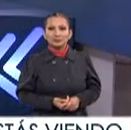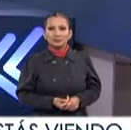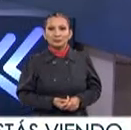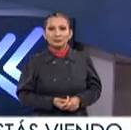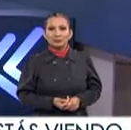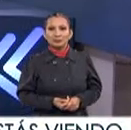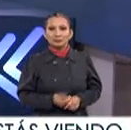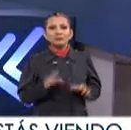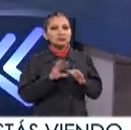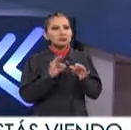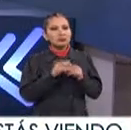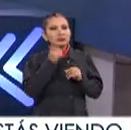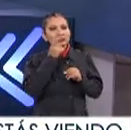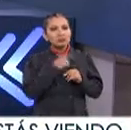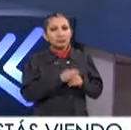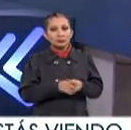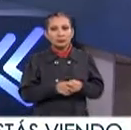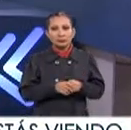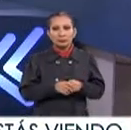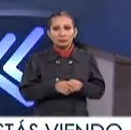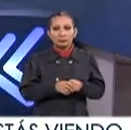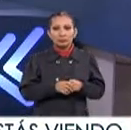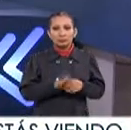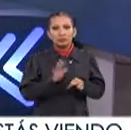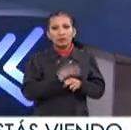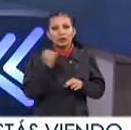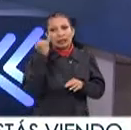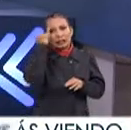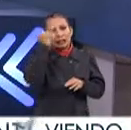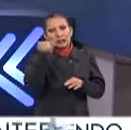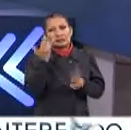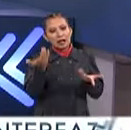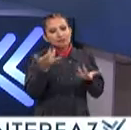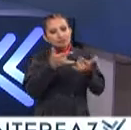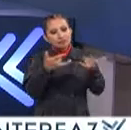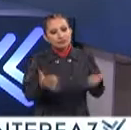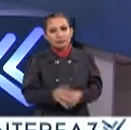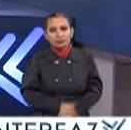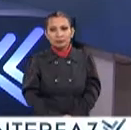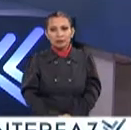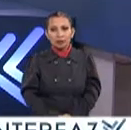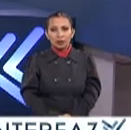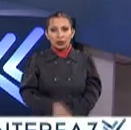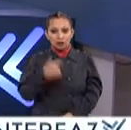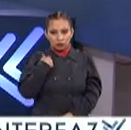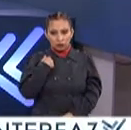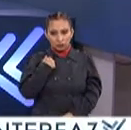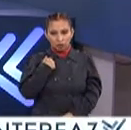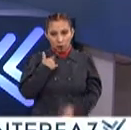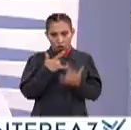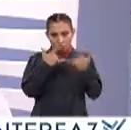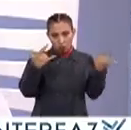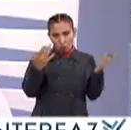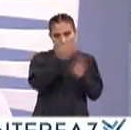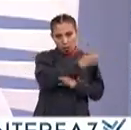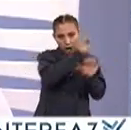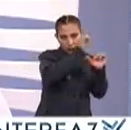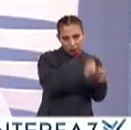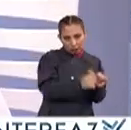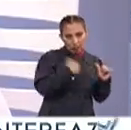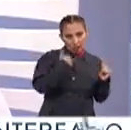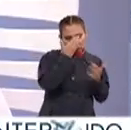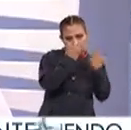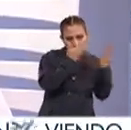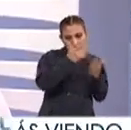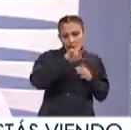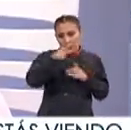gustaría que nos contaras Un poco Sí, claro Por qué Este énfasis histórico Claro Cuando yo empecé Bueno yo soy historiadora Del arte De origen